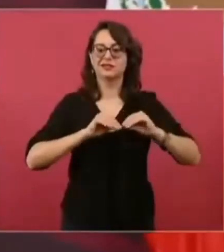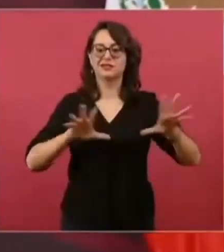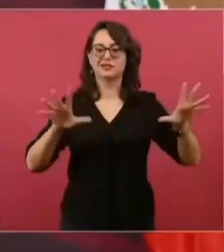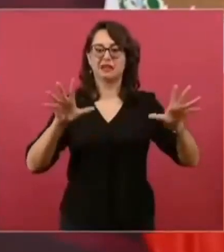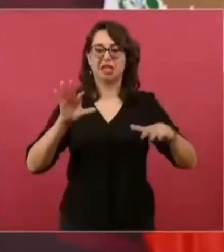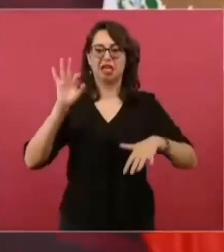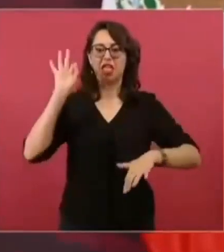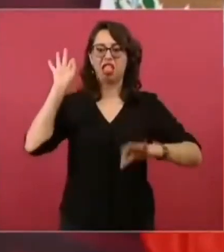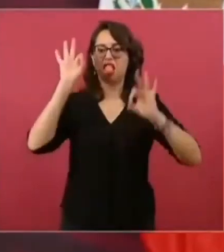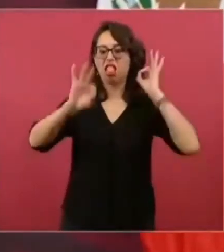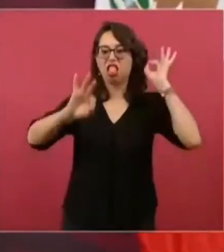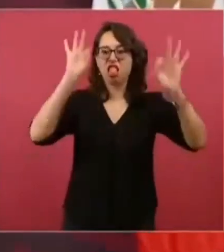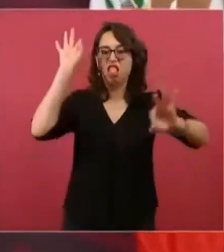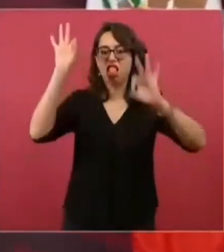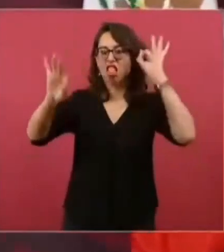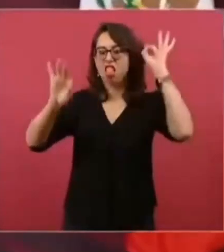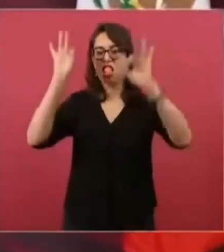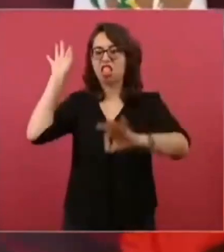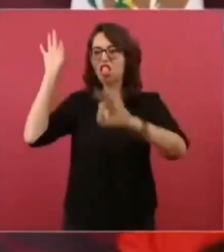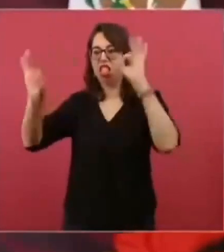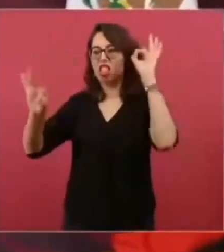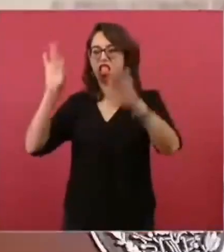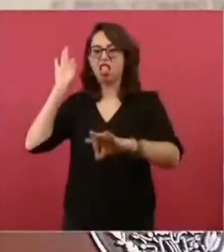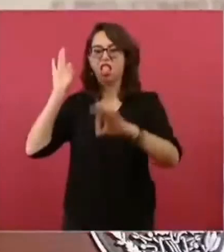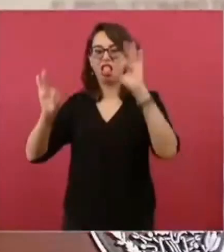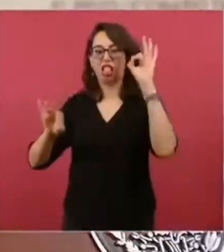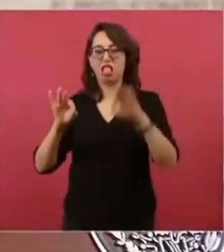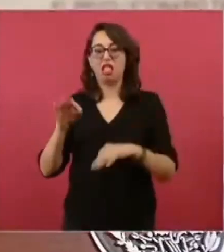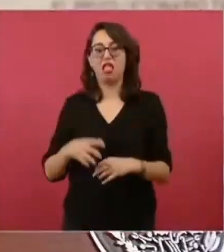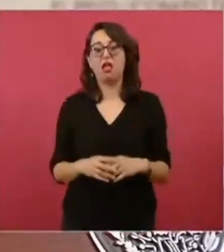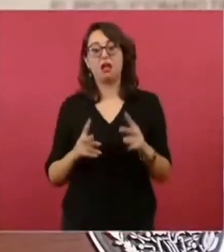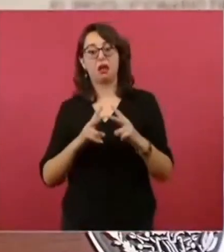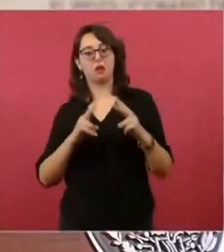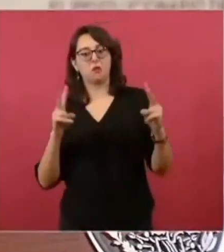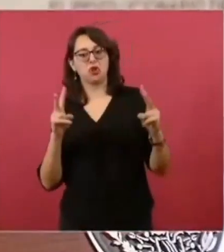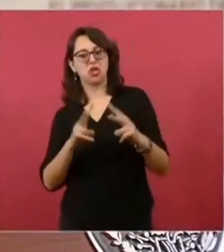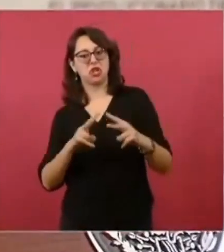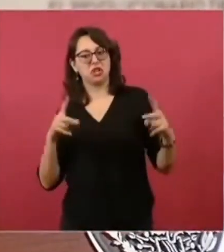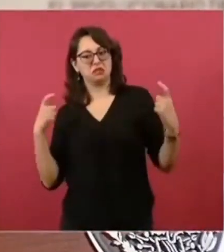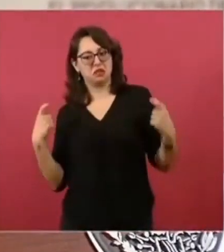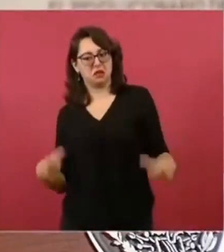idiotizante, de que el H&N, apá,